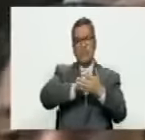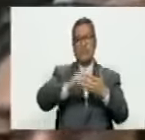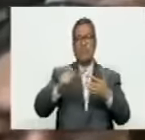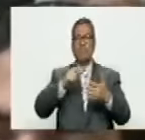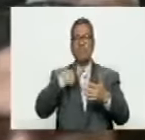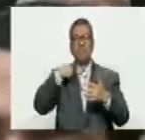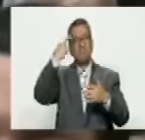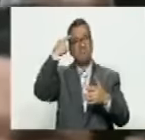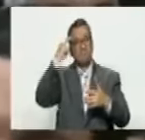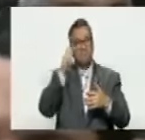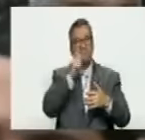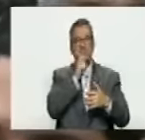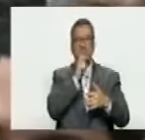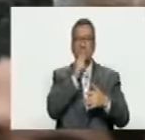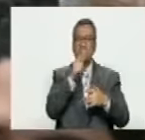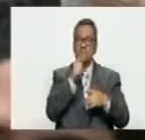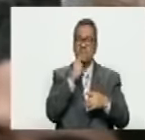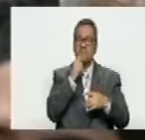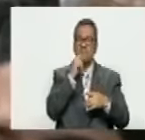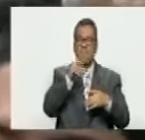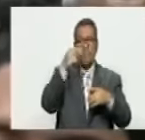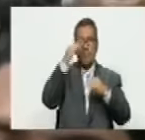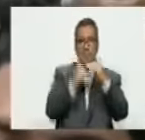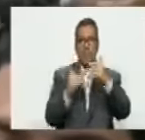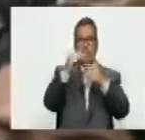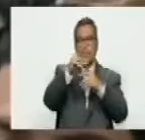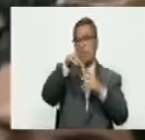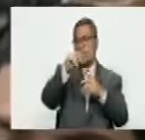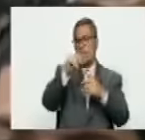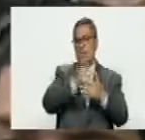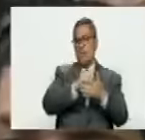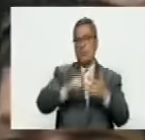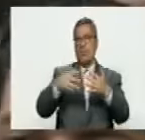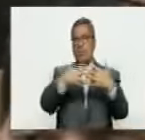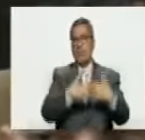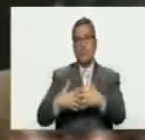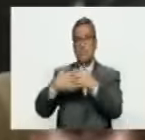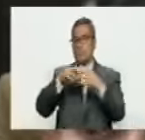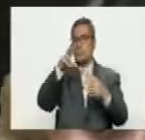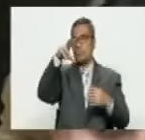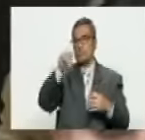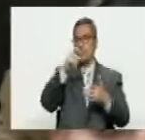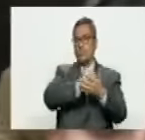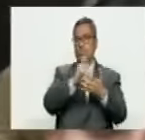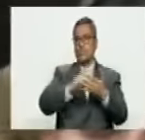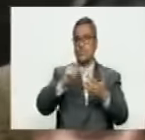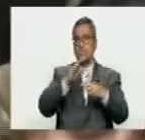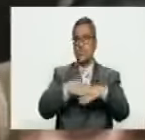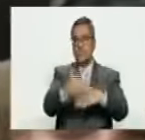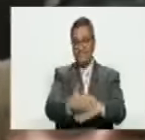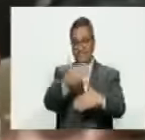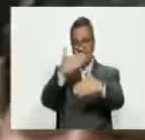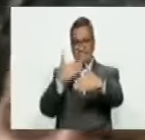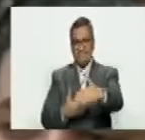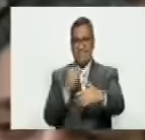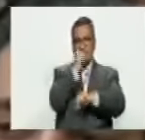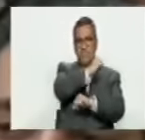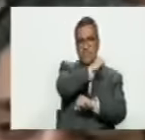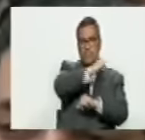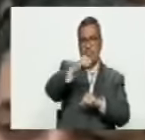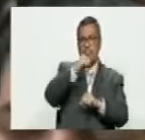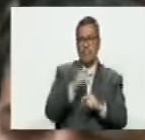creen ustedes que es el país que encabeza lo que no lo firman los Estados Unidos porque detrás del asesinato